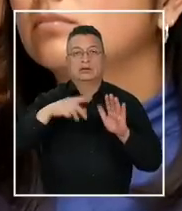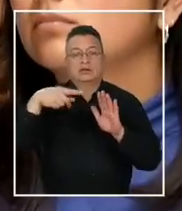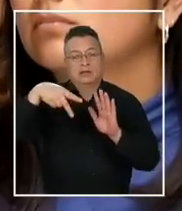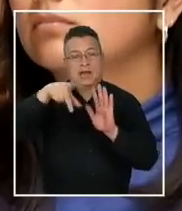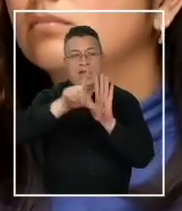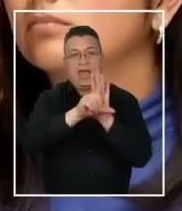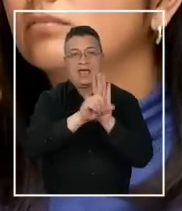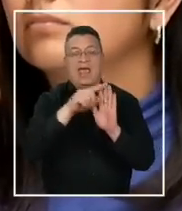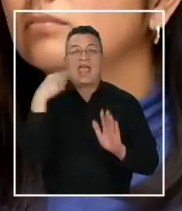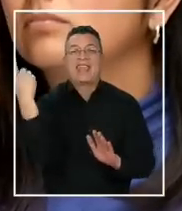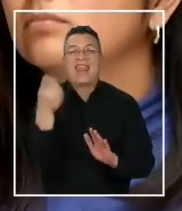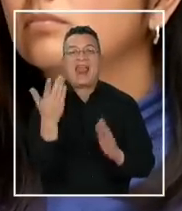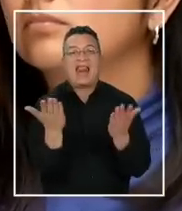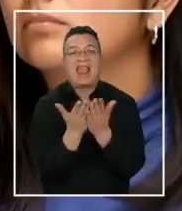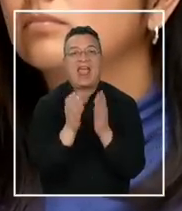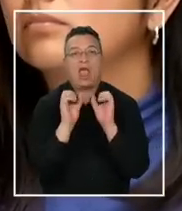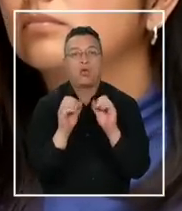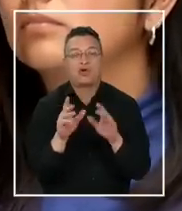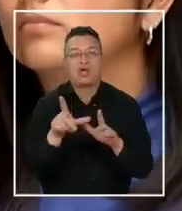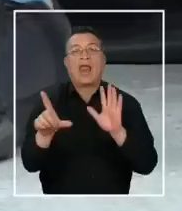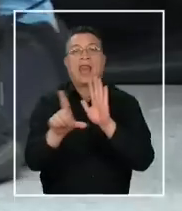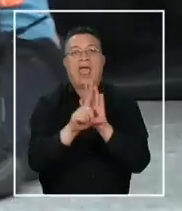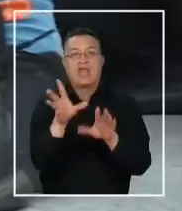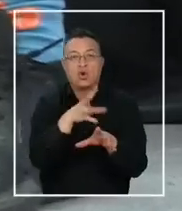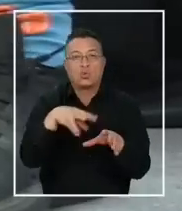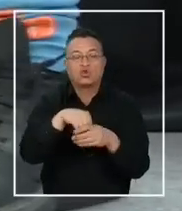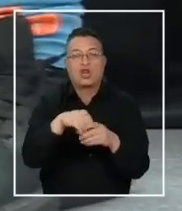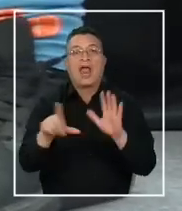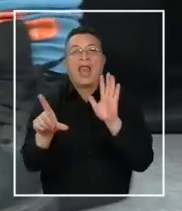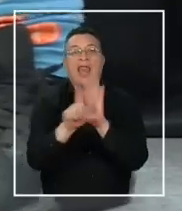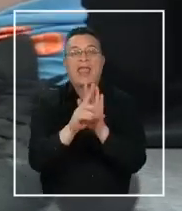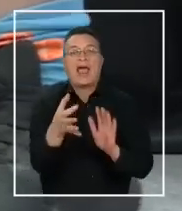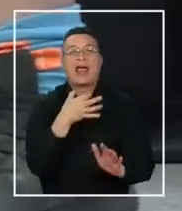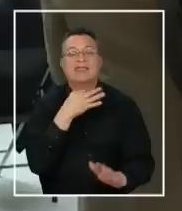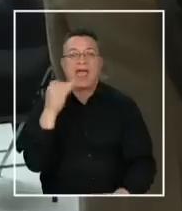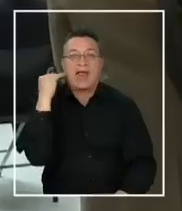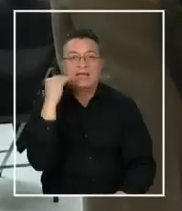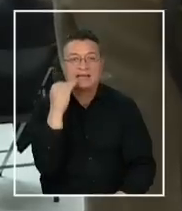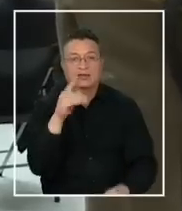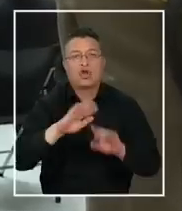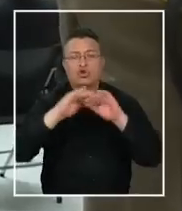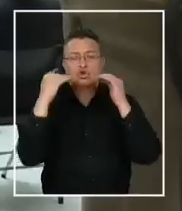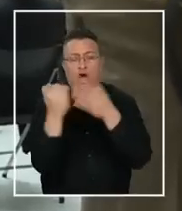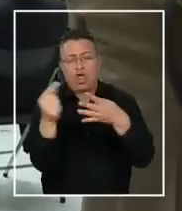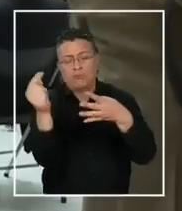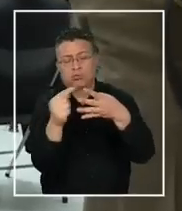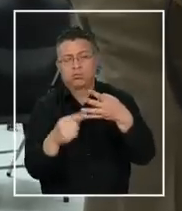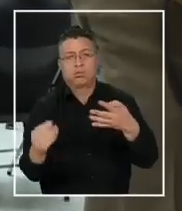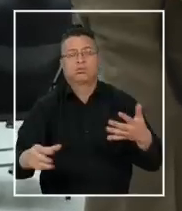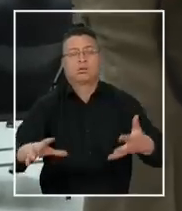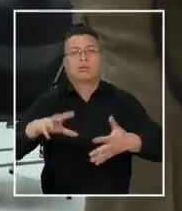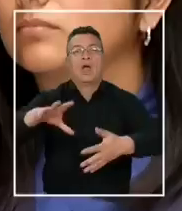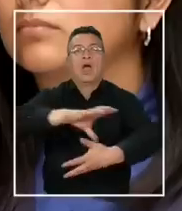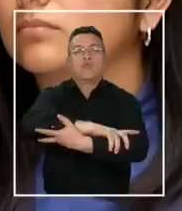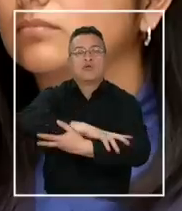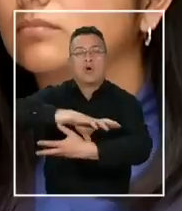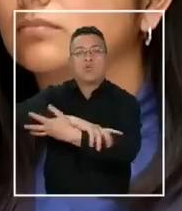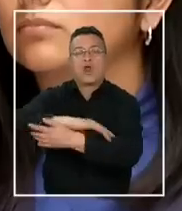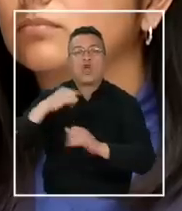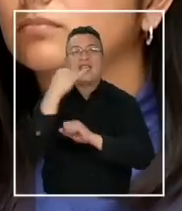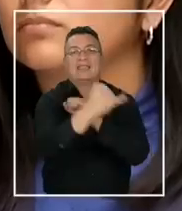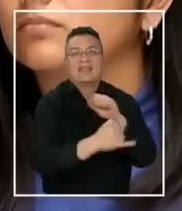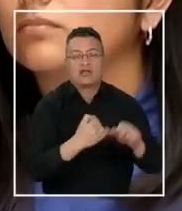nacional como la Ley General de Educación, la Ley de Inclusión, la Ley de Garantía de la Niñez y todo el conjunto de tratados internacionales que deben